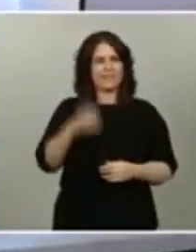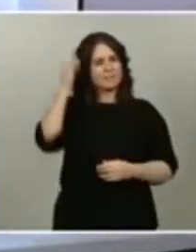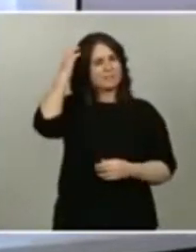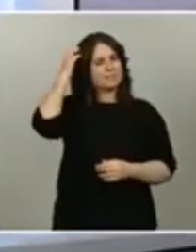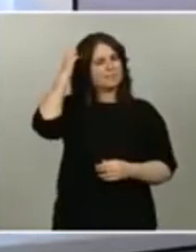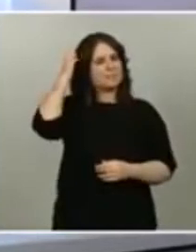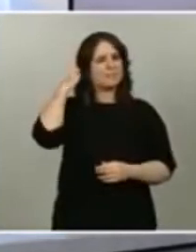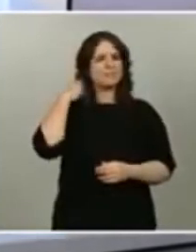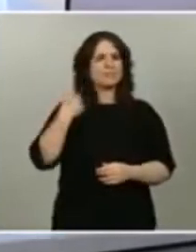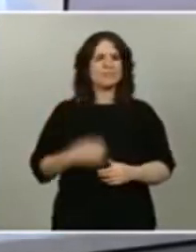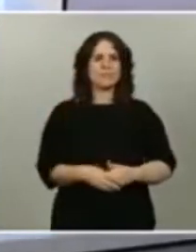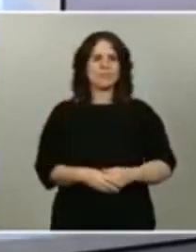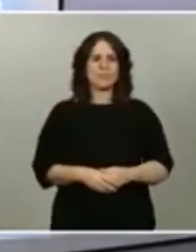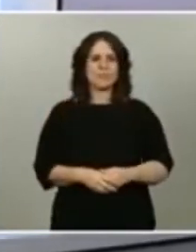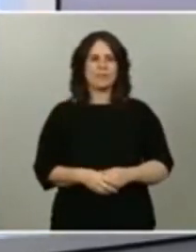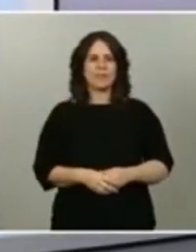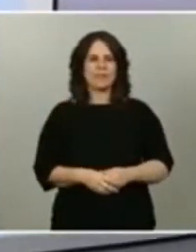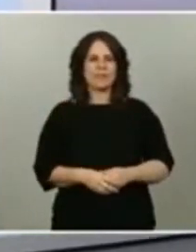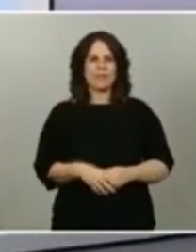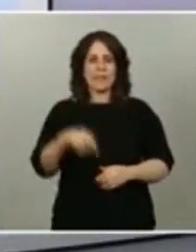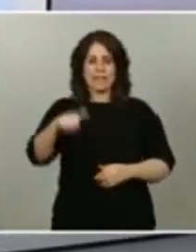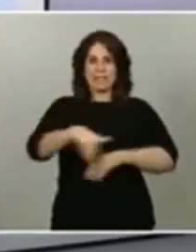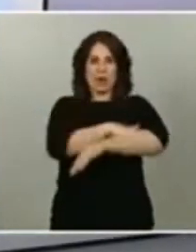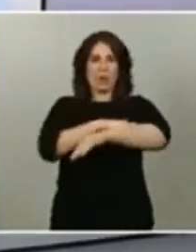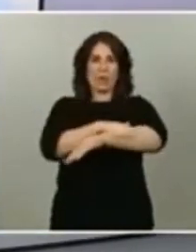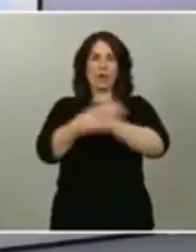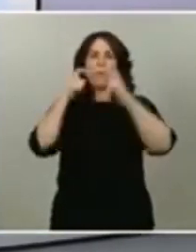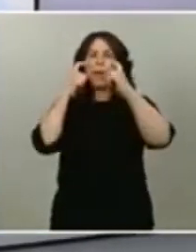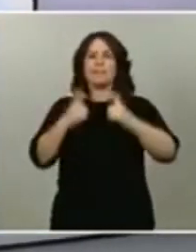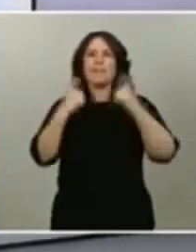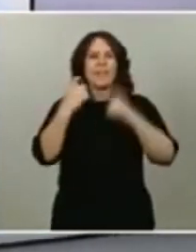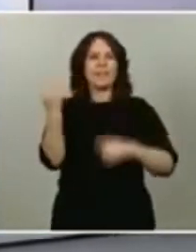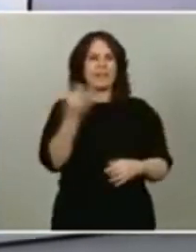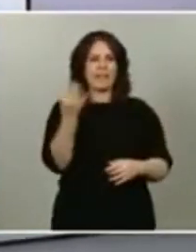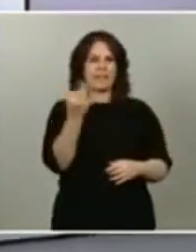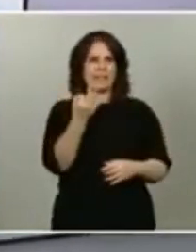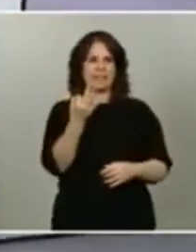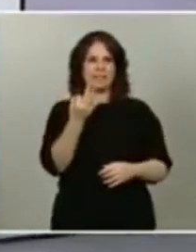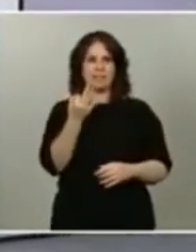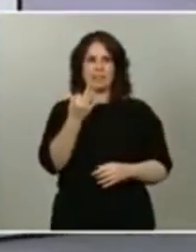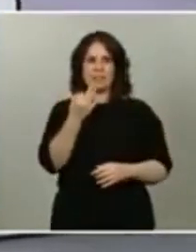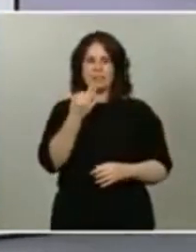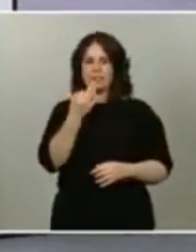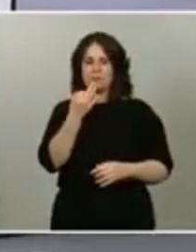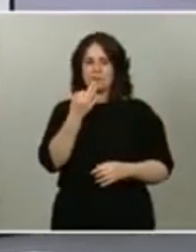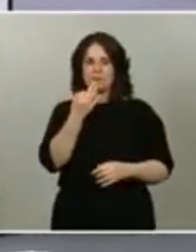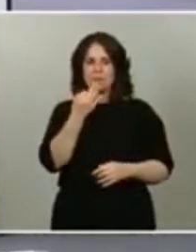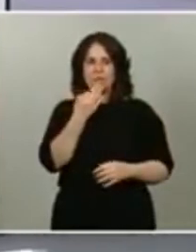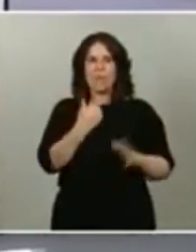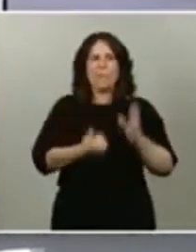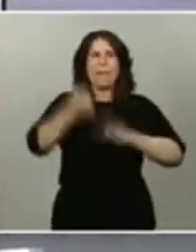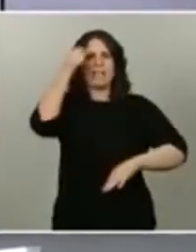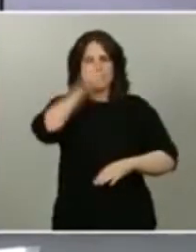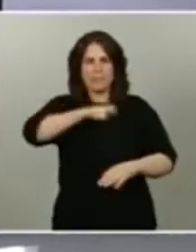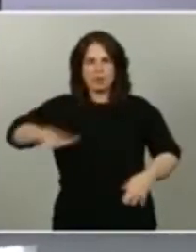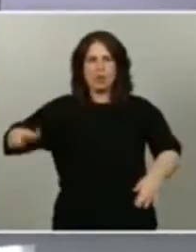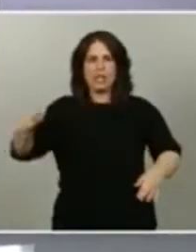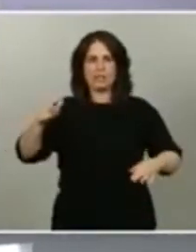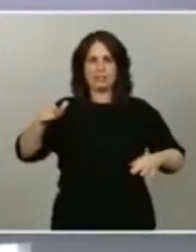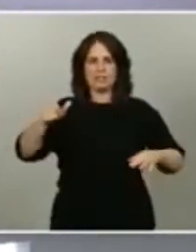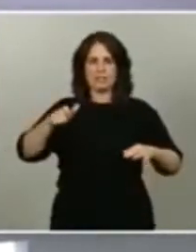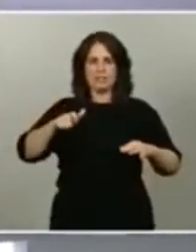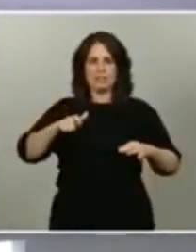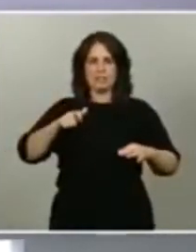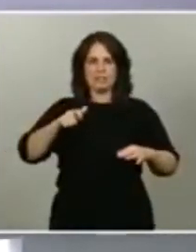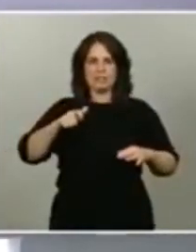intentar que cuantas más personas en el marco europeo o internacional cuantos más españoles españolas en este caso